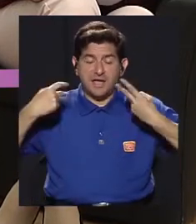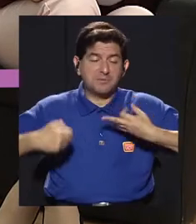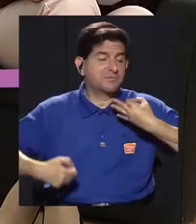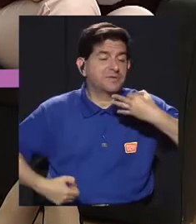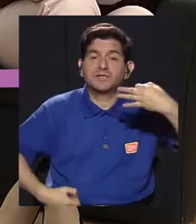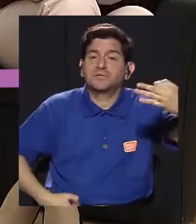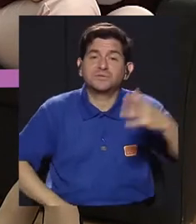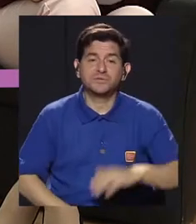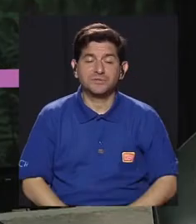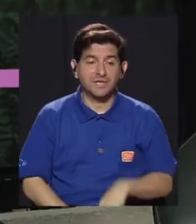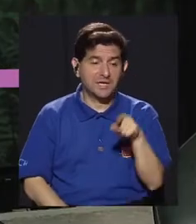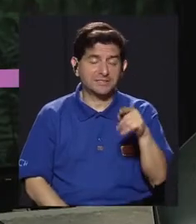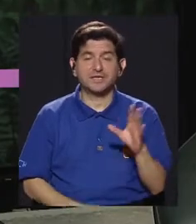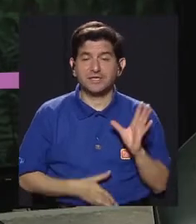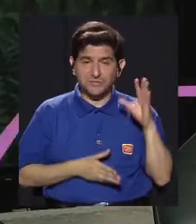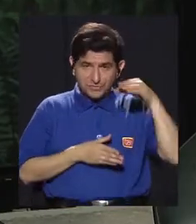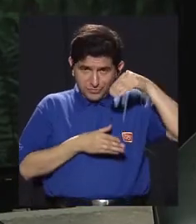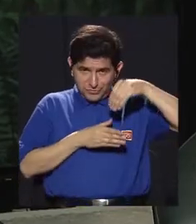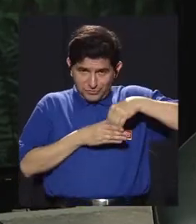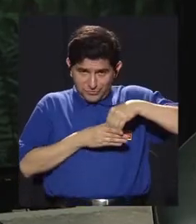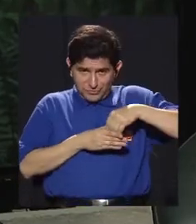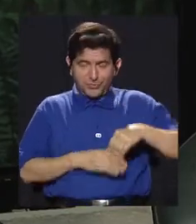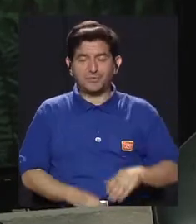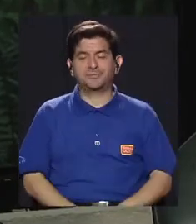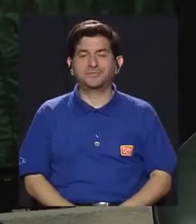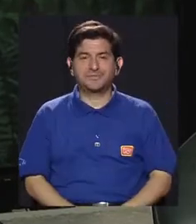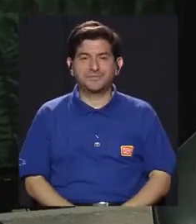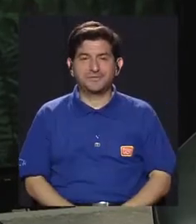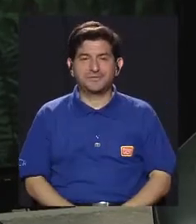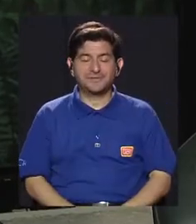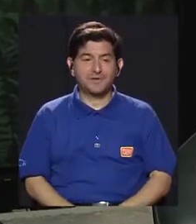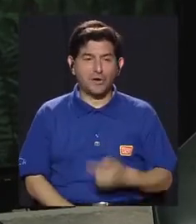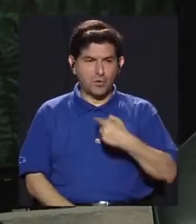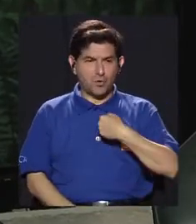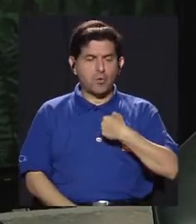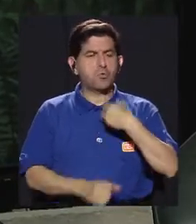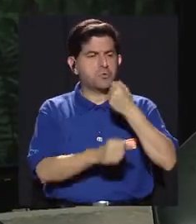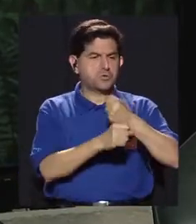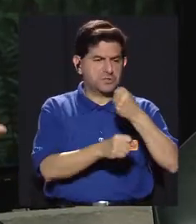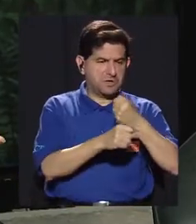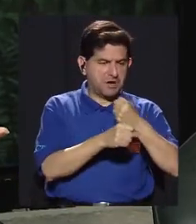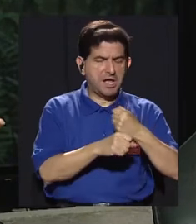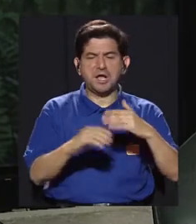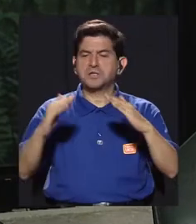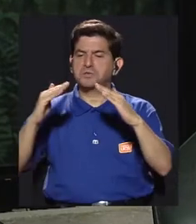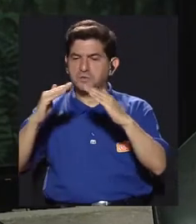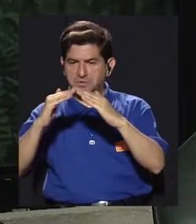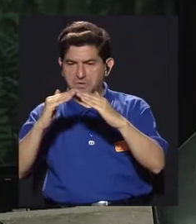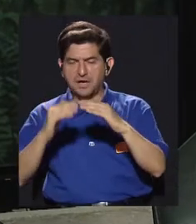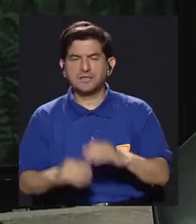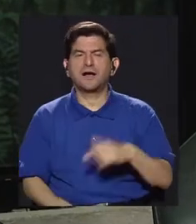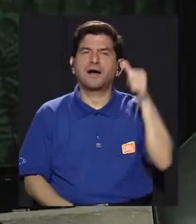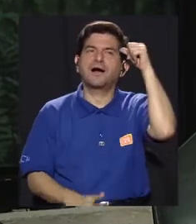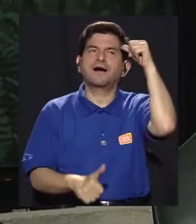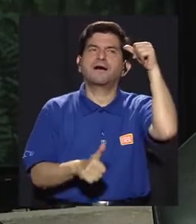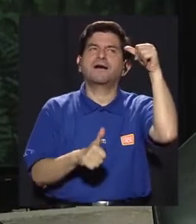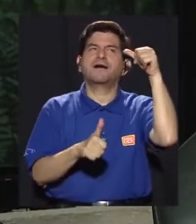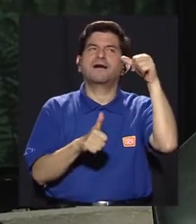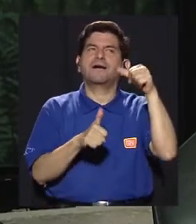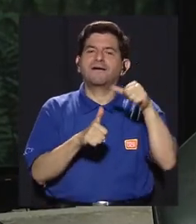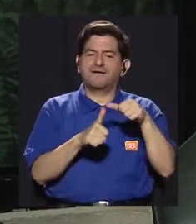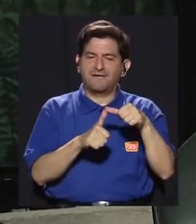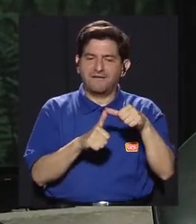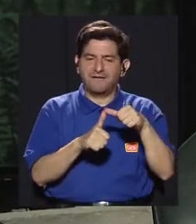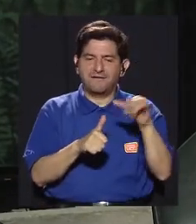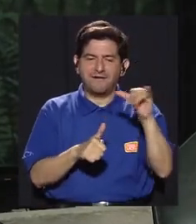estamos en nuestra vida diaria, eso se lleva, se carga y entonces uno está en el trabajo, está en la casa y